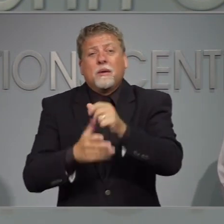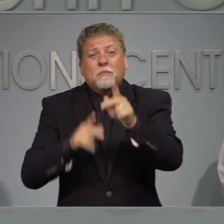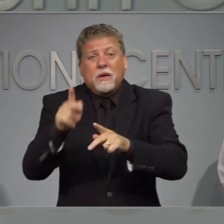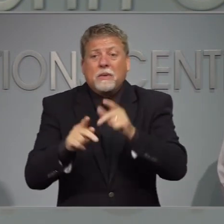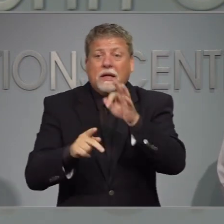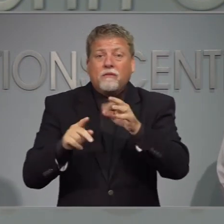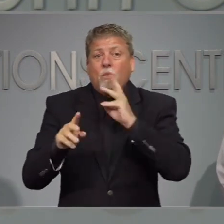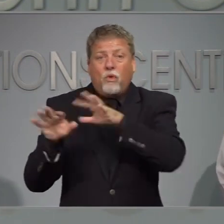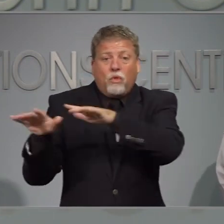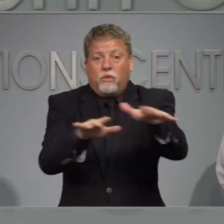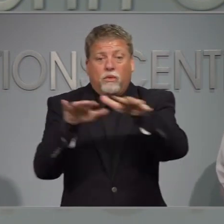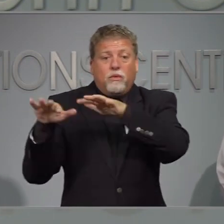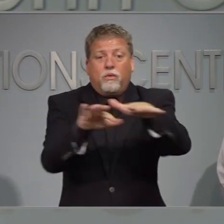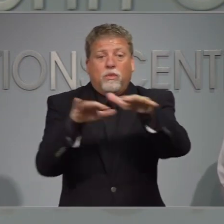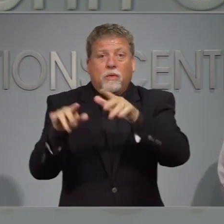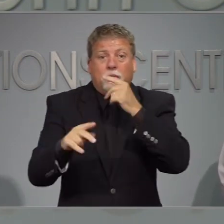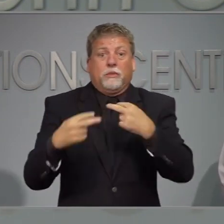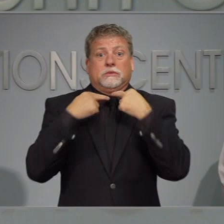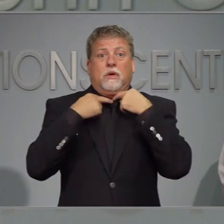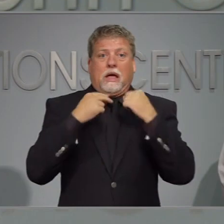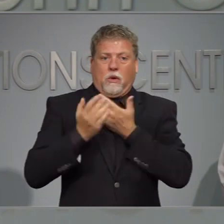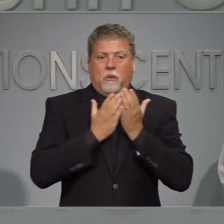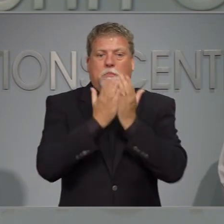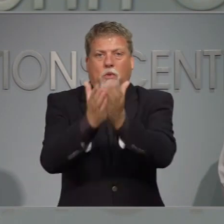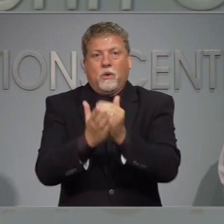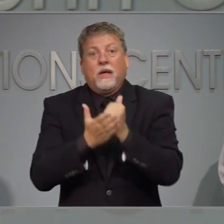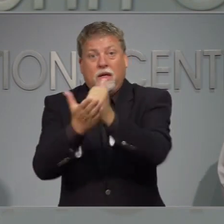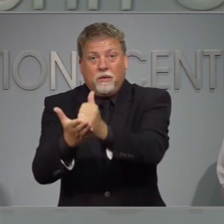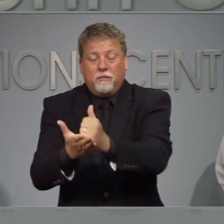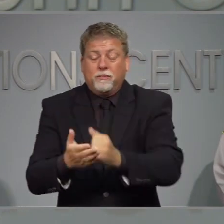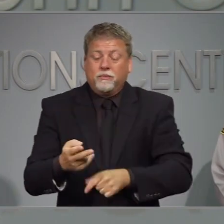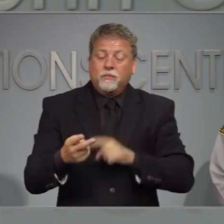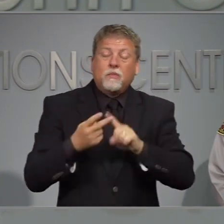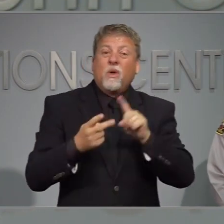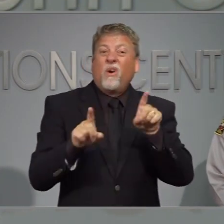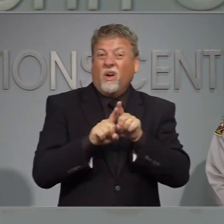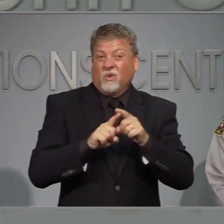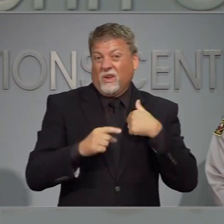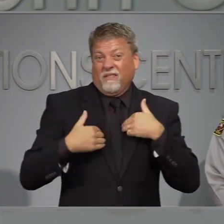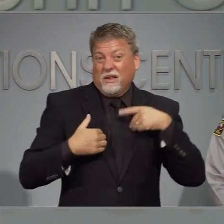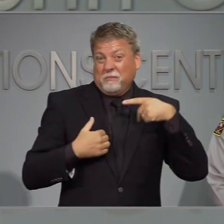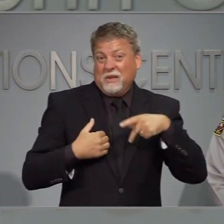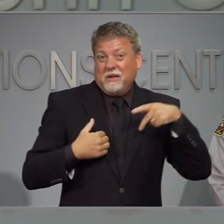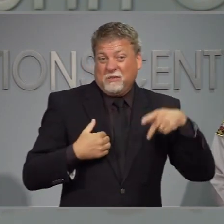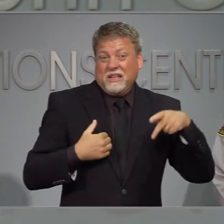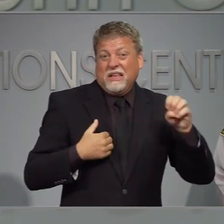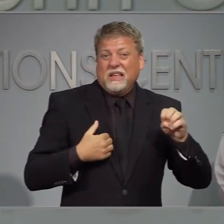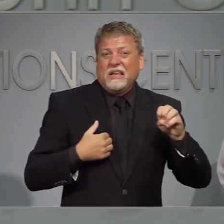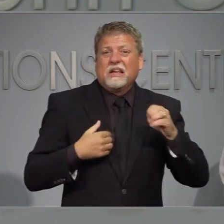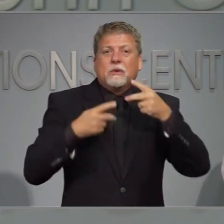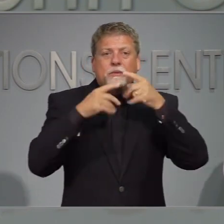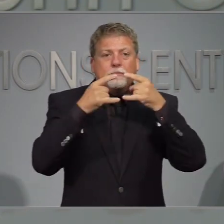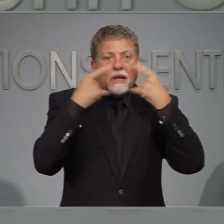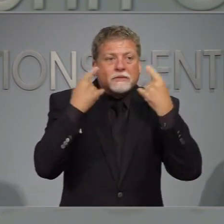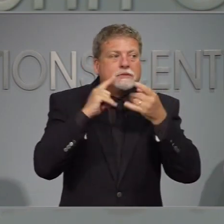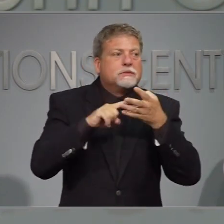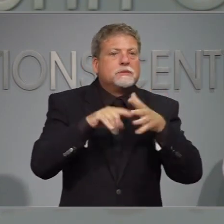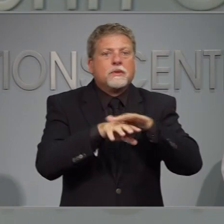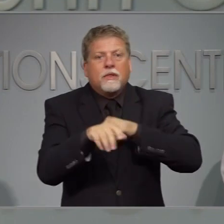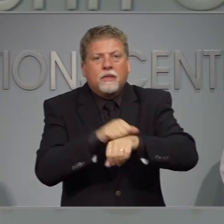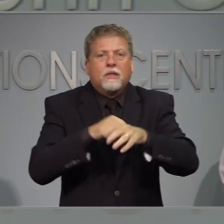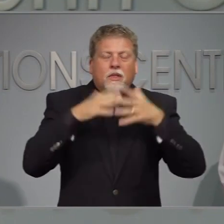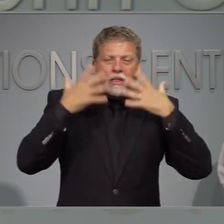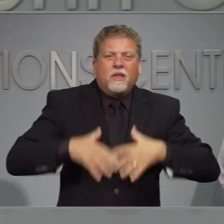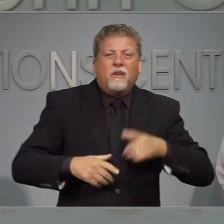en el entorno de COVID-19. También estamos preparándonos para enviar paquetes con